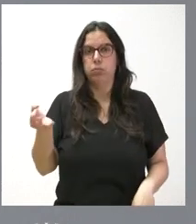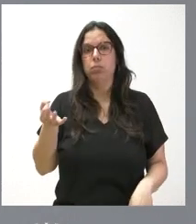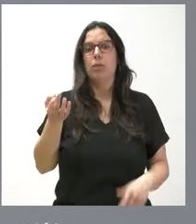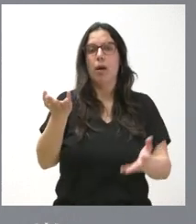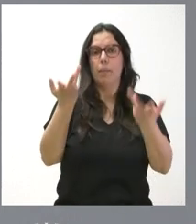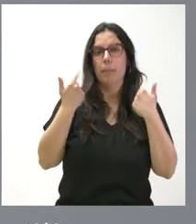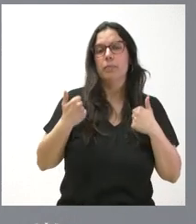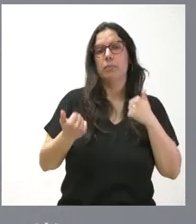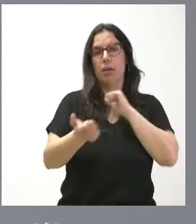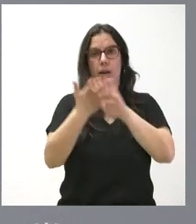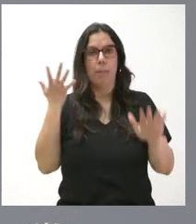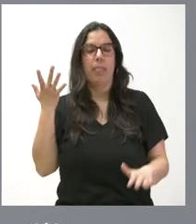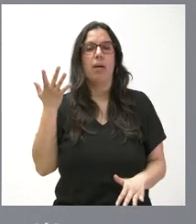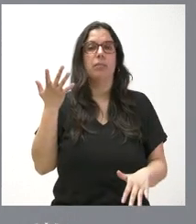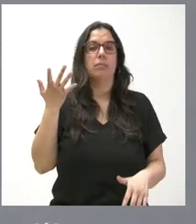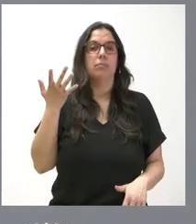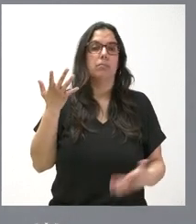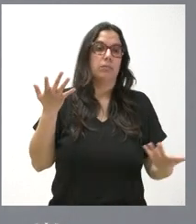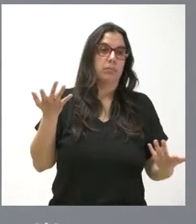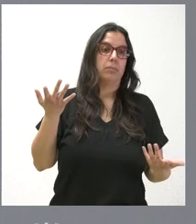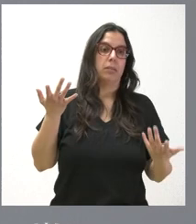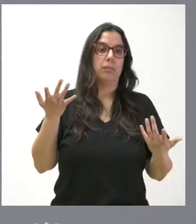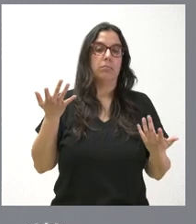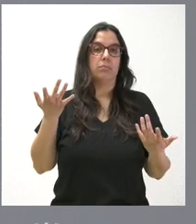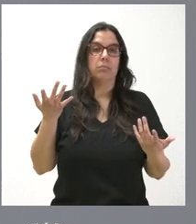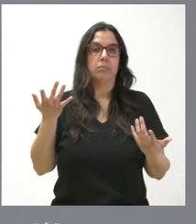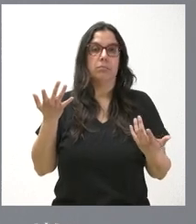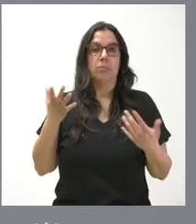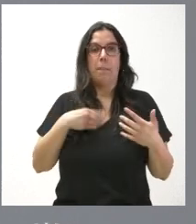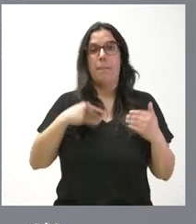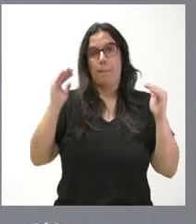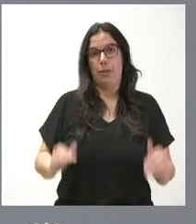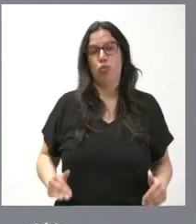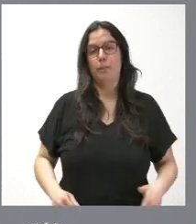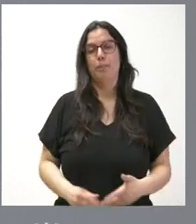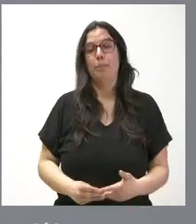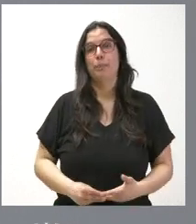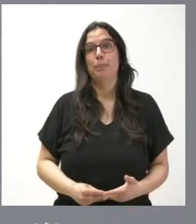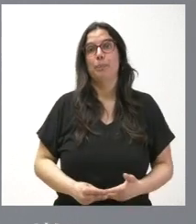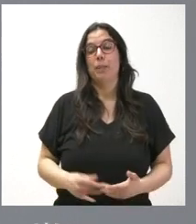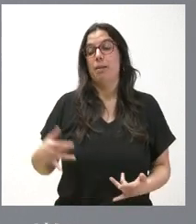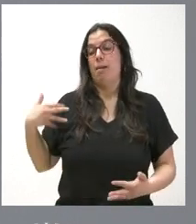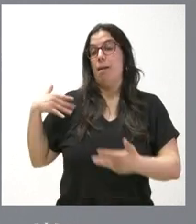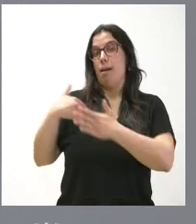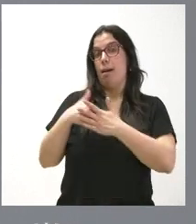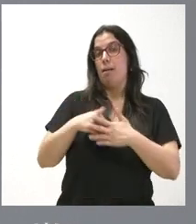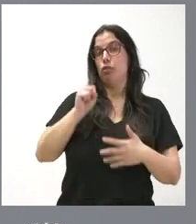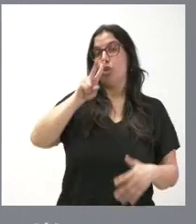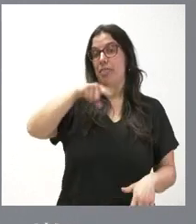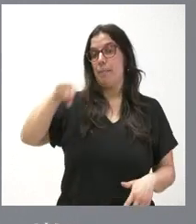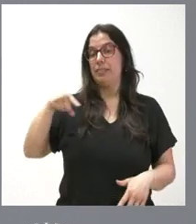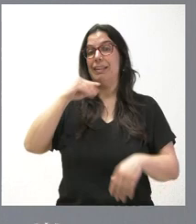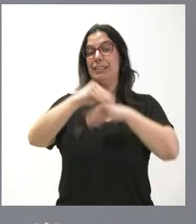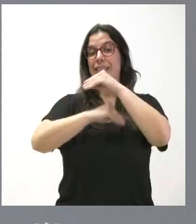ágil, más rápida y con menos papel. Si en los últimos 12 meses se realizaron